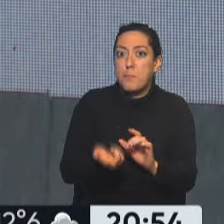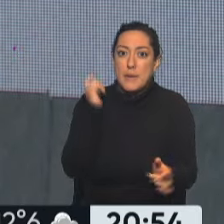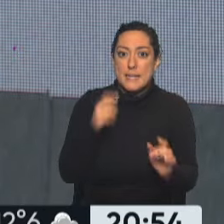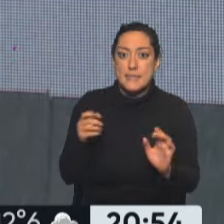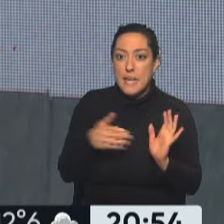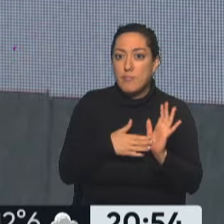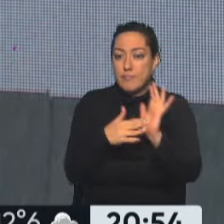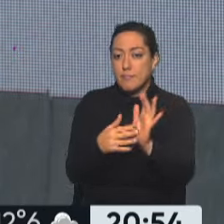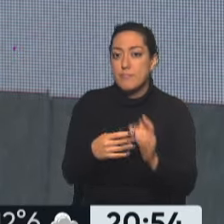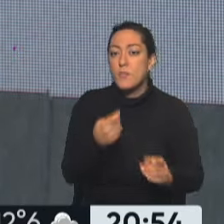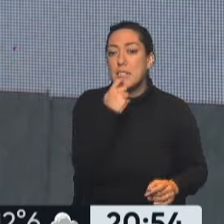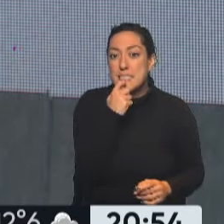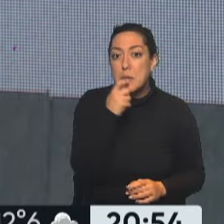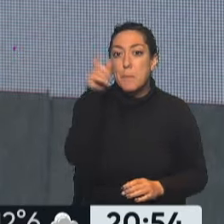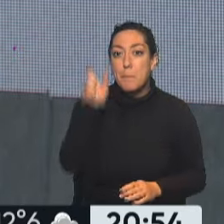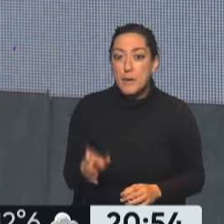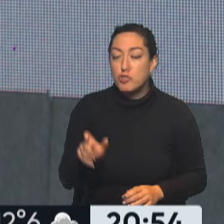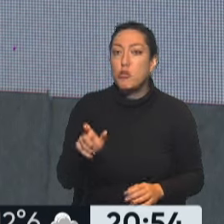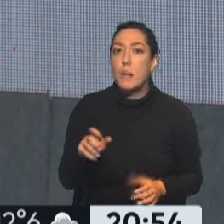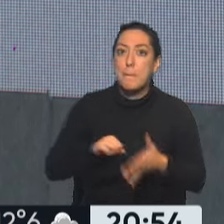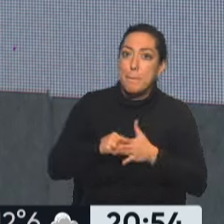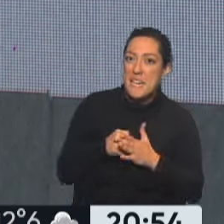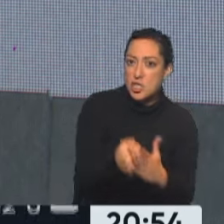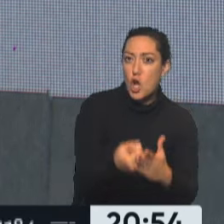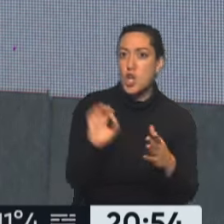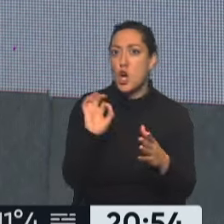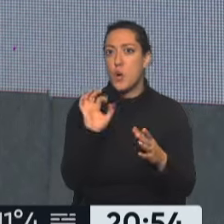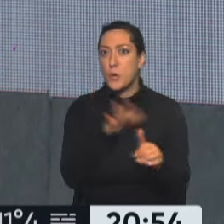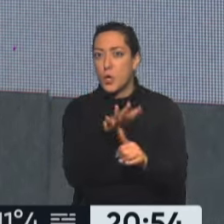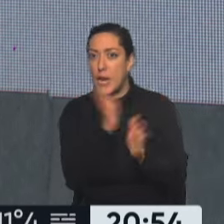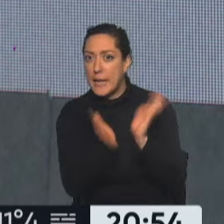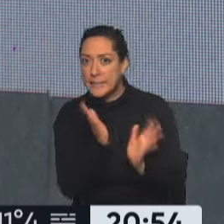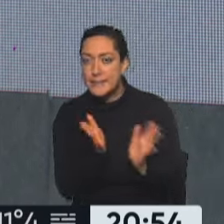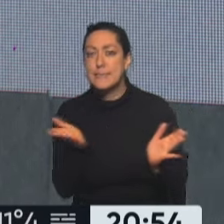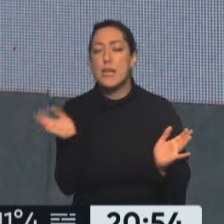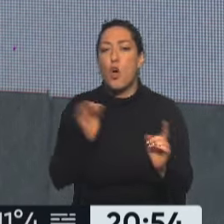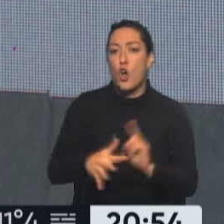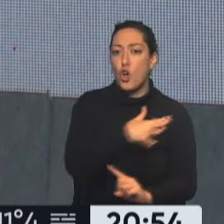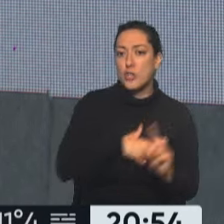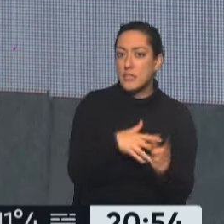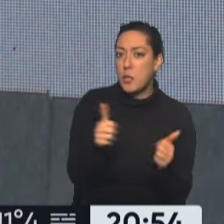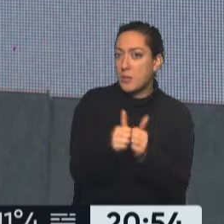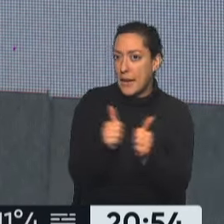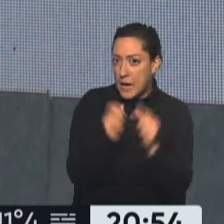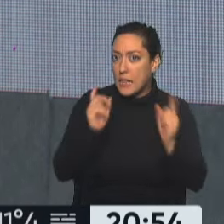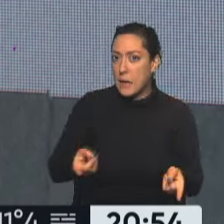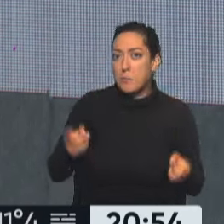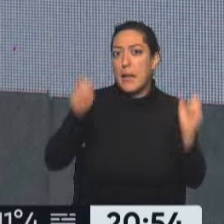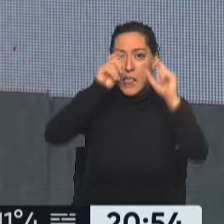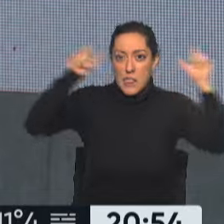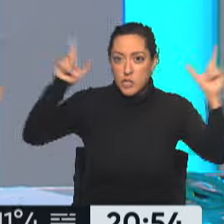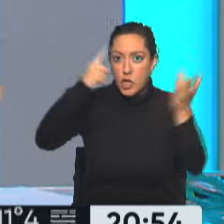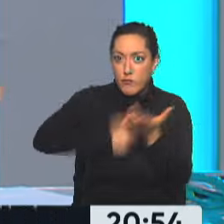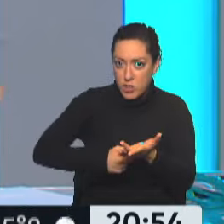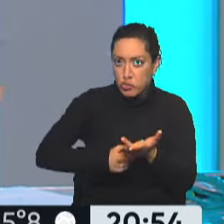una persona, bueno, ha actuado bajo presión, bajo una situación de violencia y cómo era el contexto de esa pareja también. Atención con este fallo, es importante.